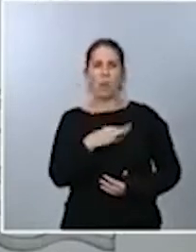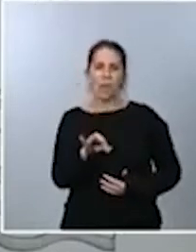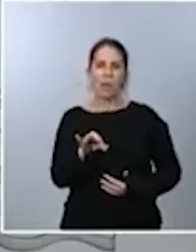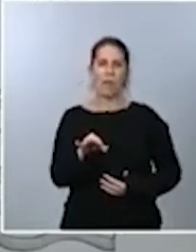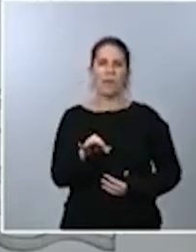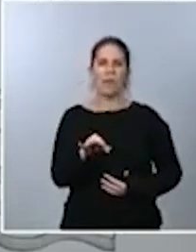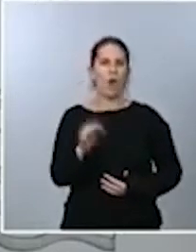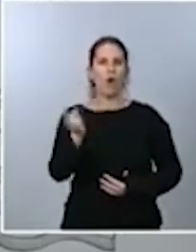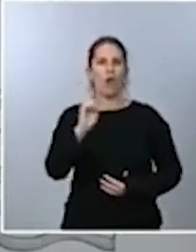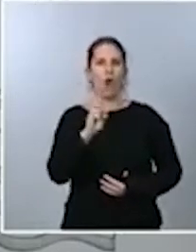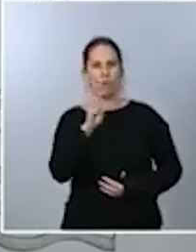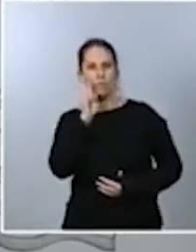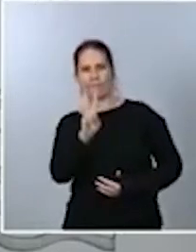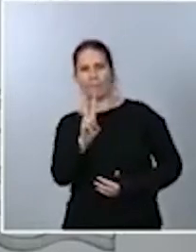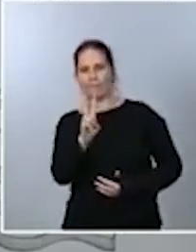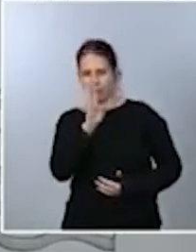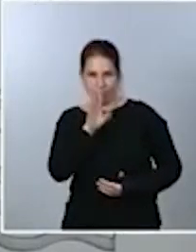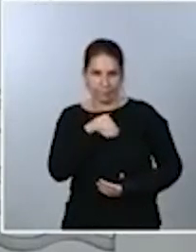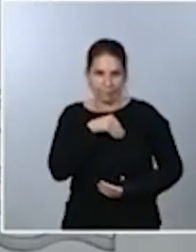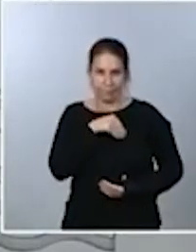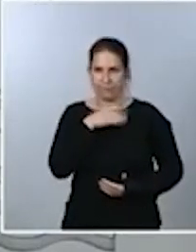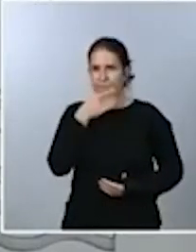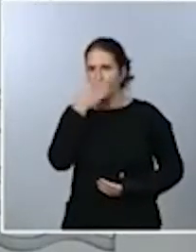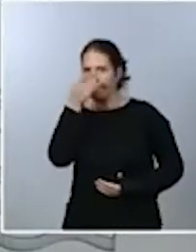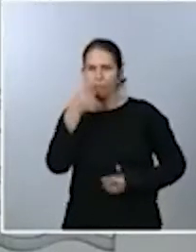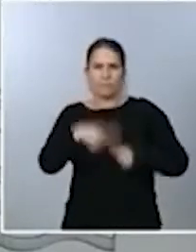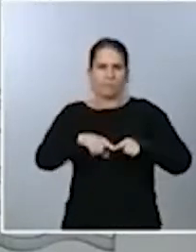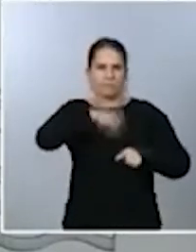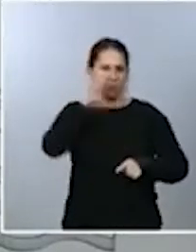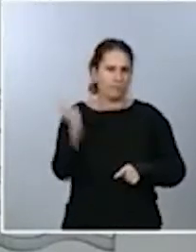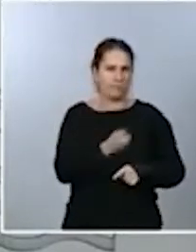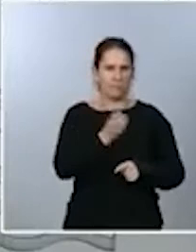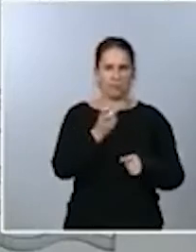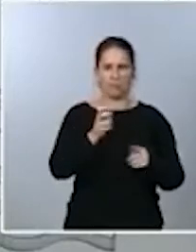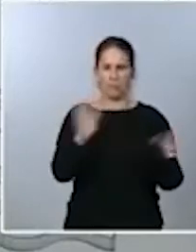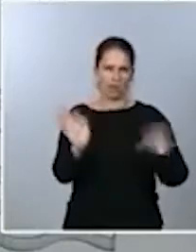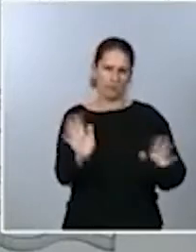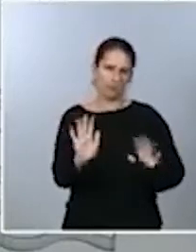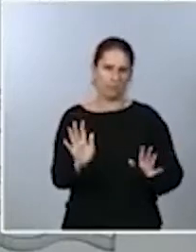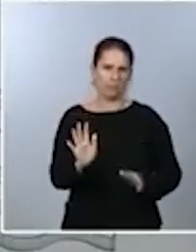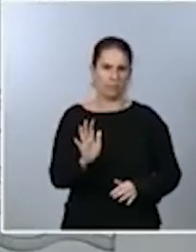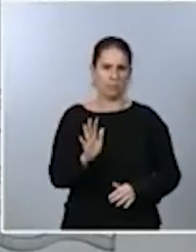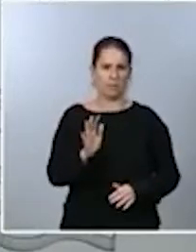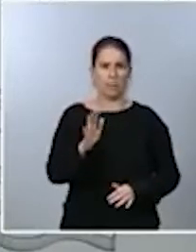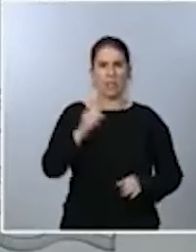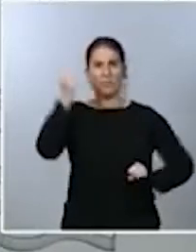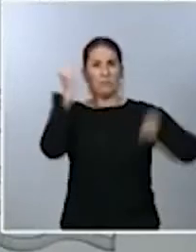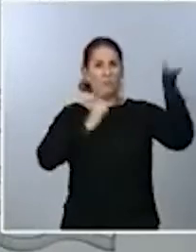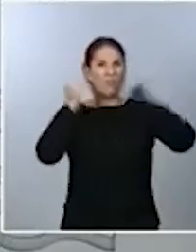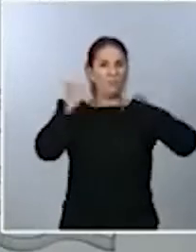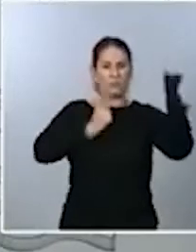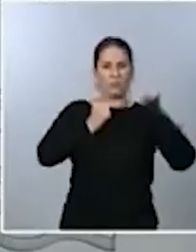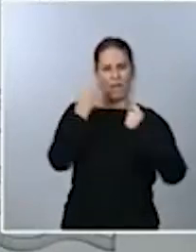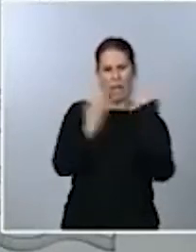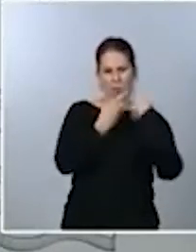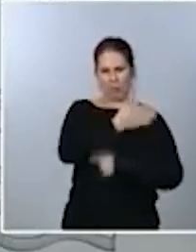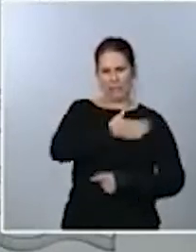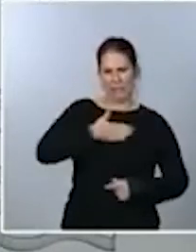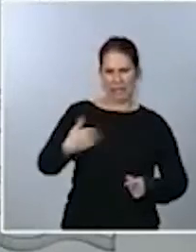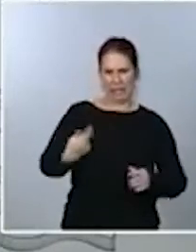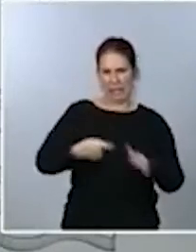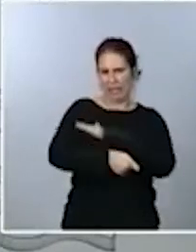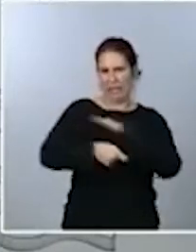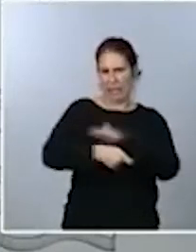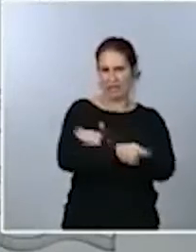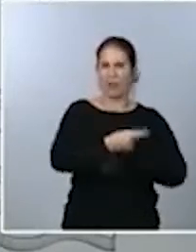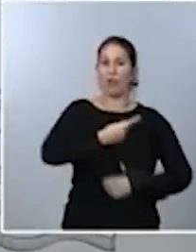crispación política ni del ruido que se plantea. Nosotros, frente a la crispación que algunos quieren instalar, estamos haciendo un